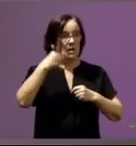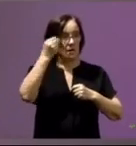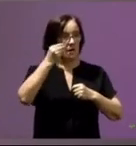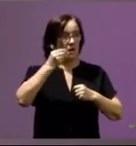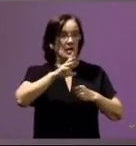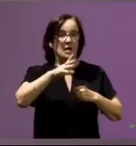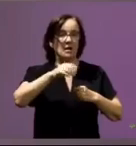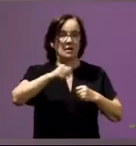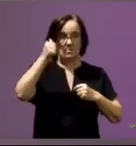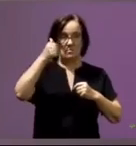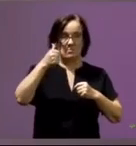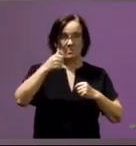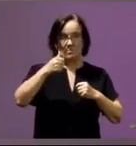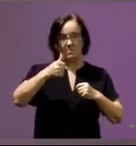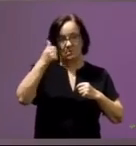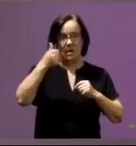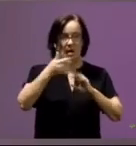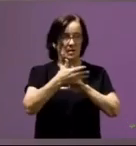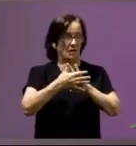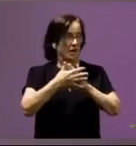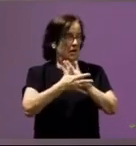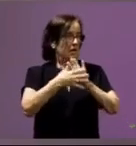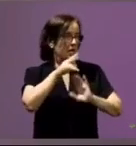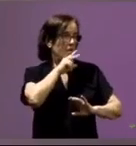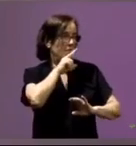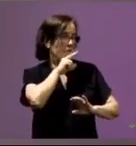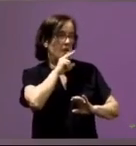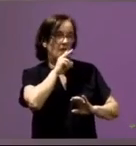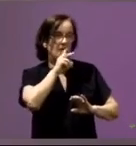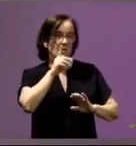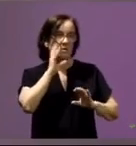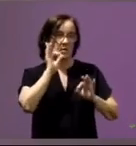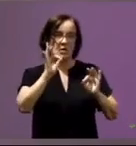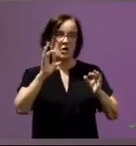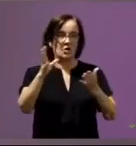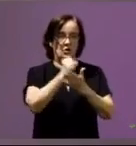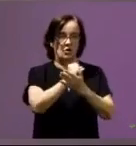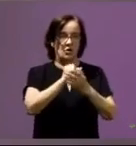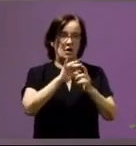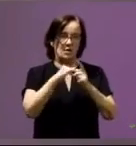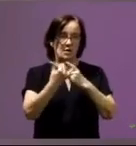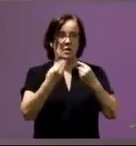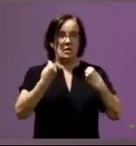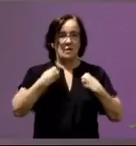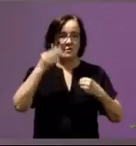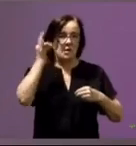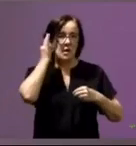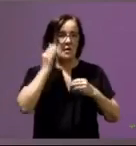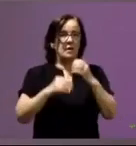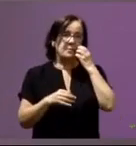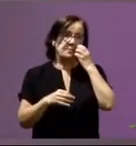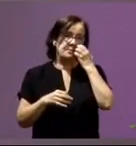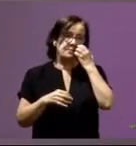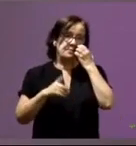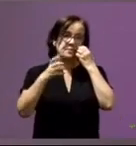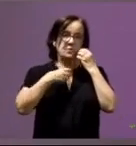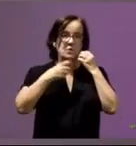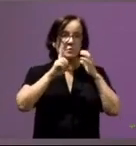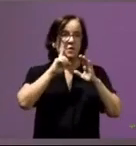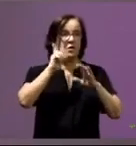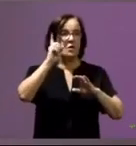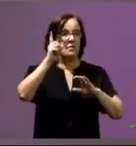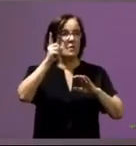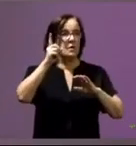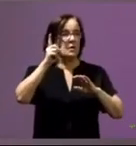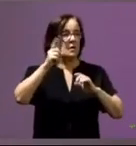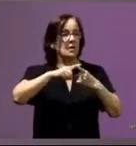quizás es de la que más se ha hablado pero aunque es desde luego nuclear en toda la situación que viven las mujeres en el deporte no podemos quedarnos solamente